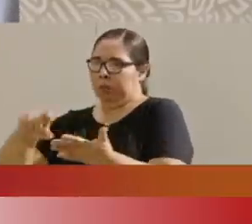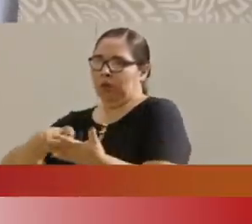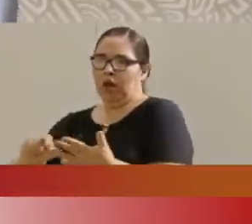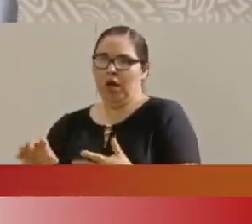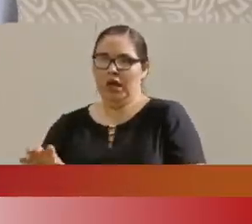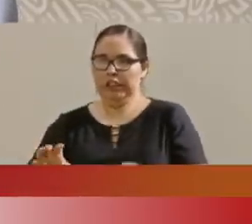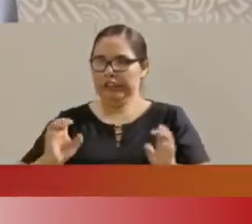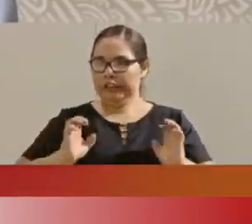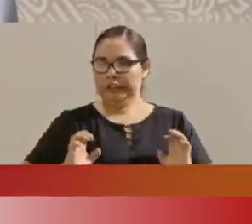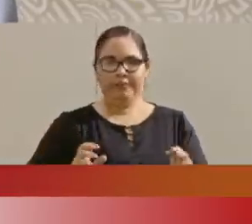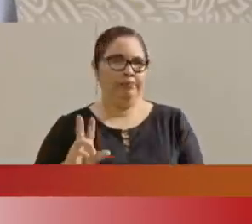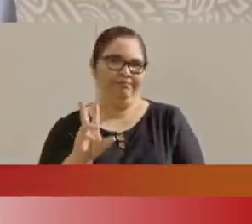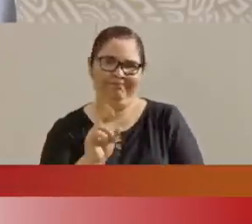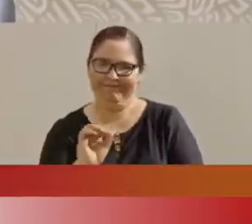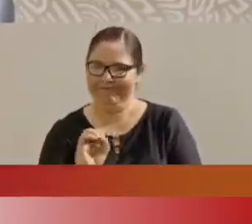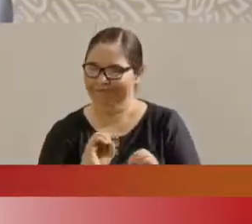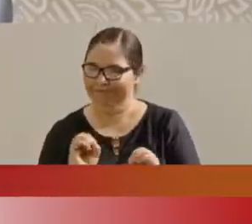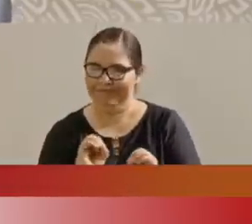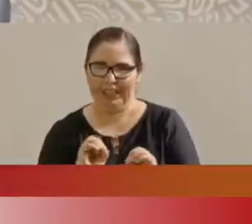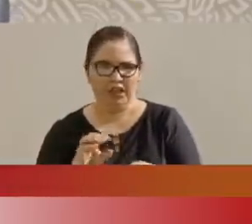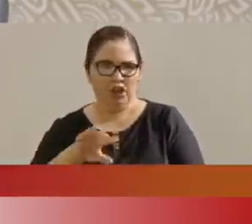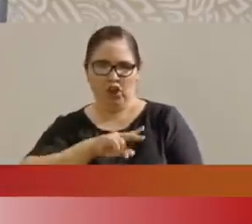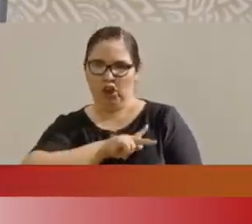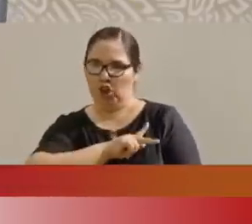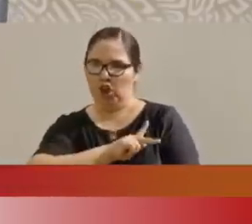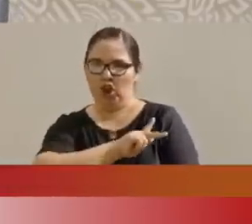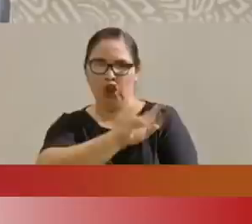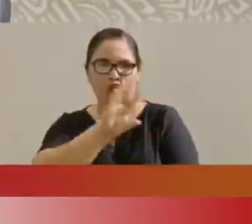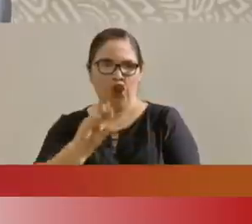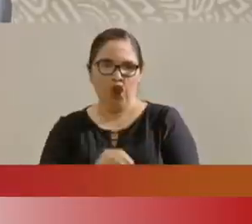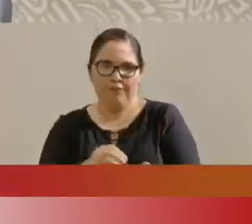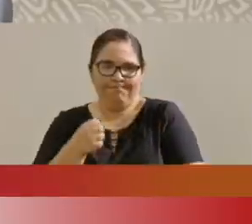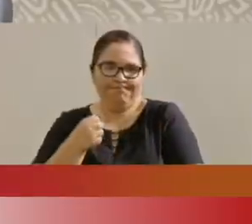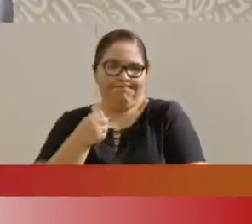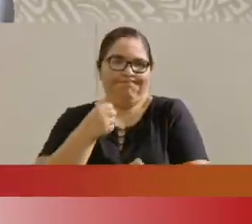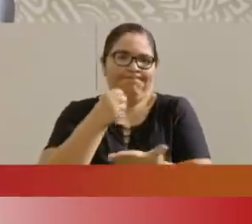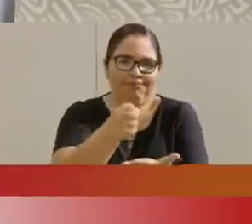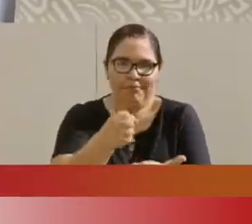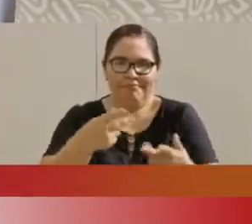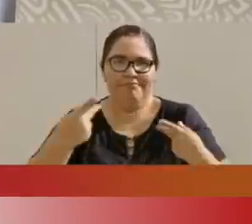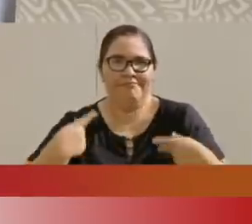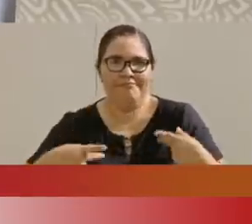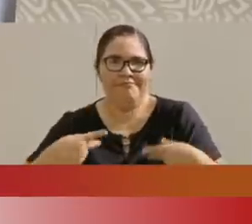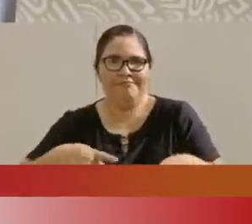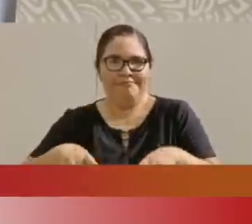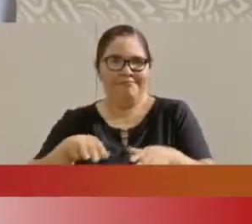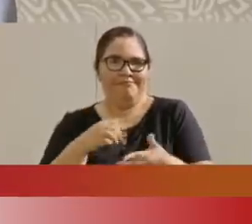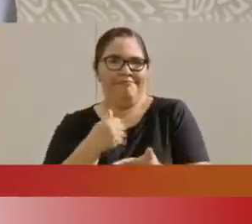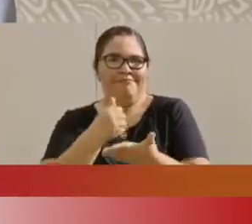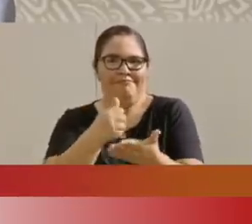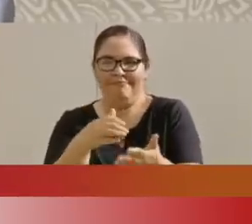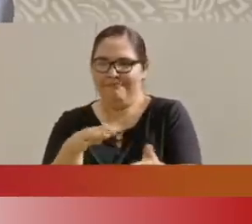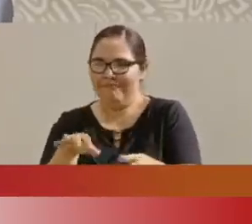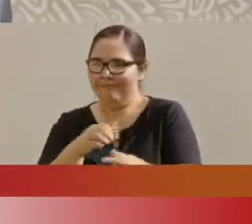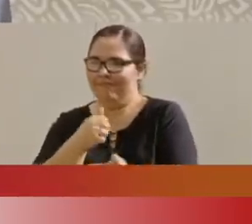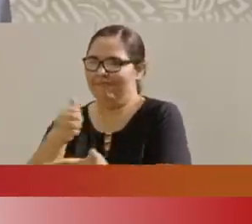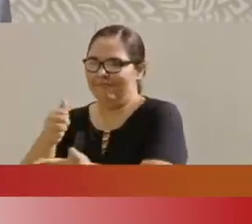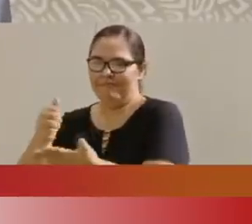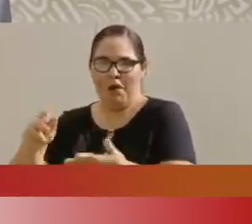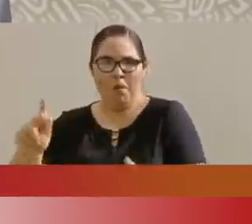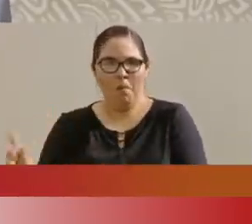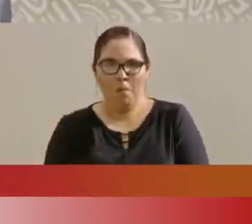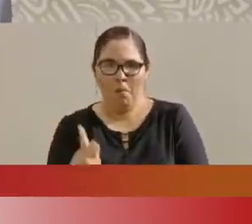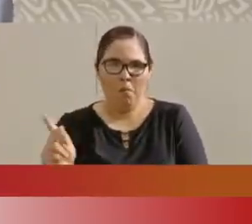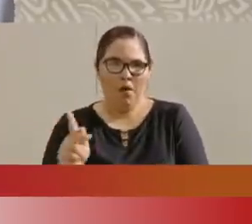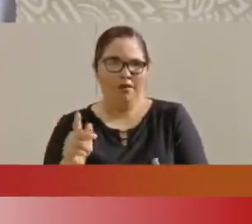todo se está destinando a la gente, se les está entregando al pueblo